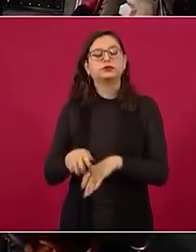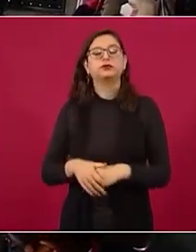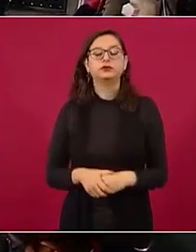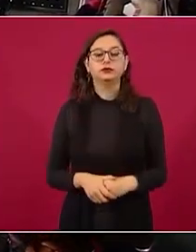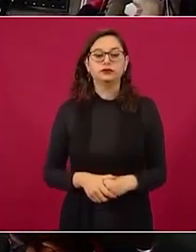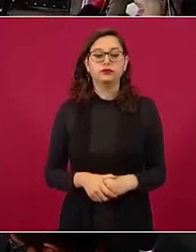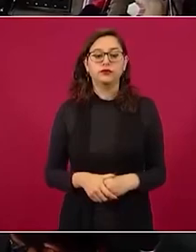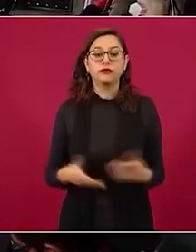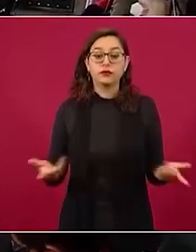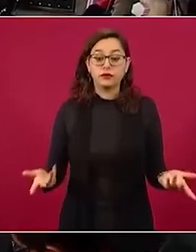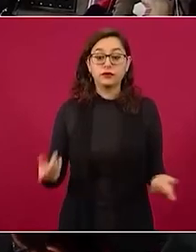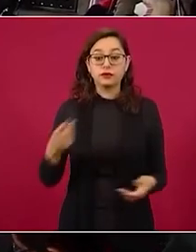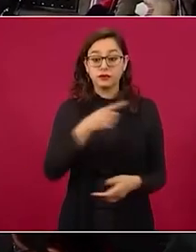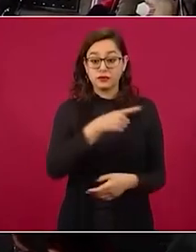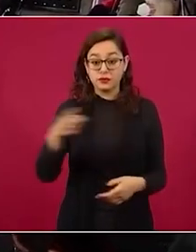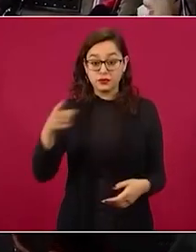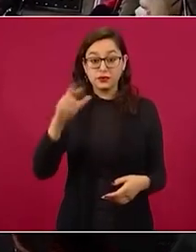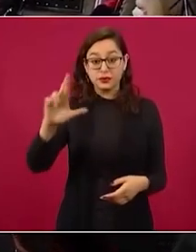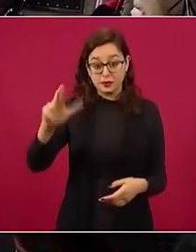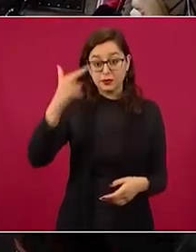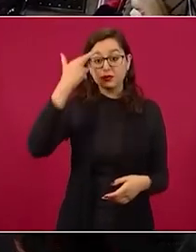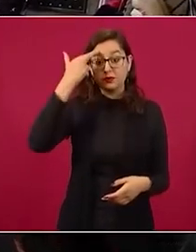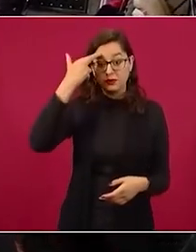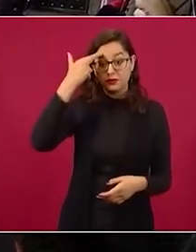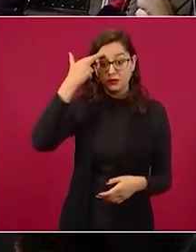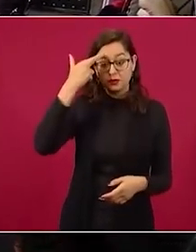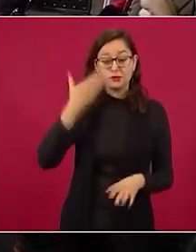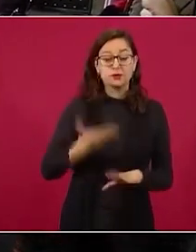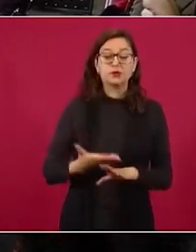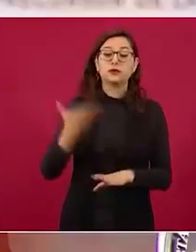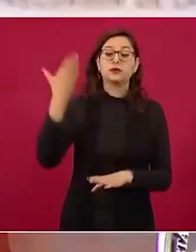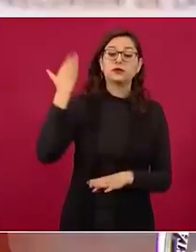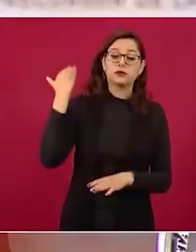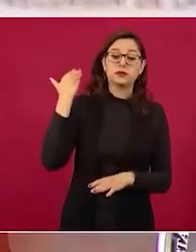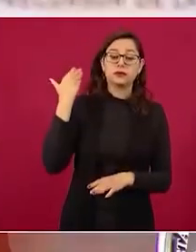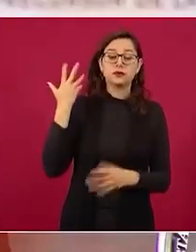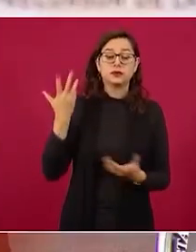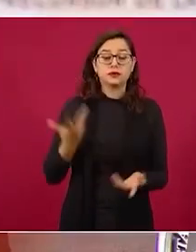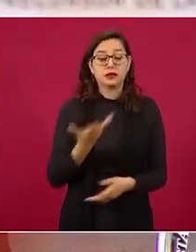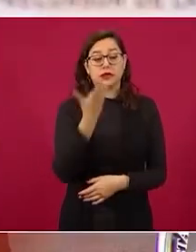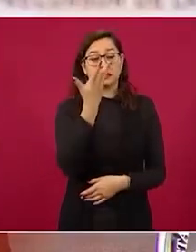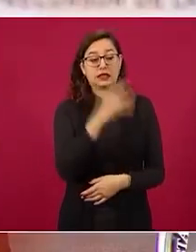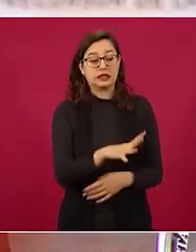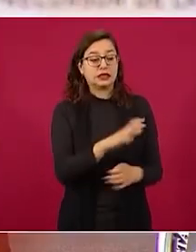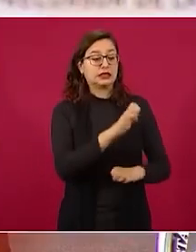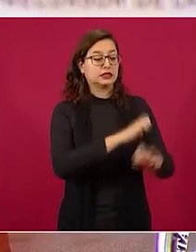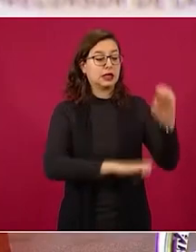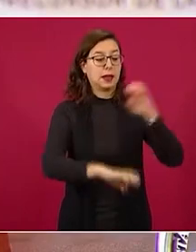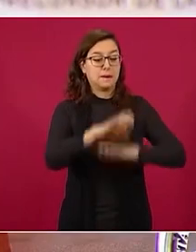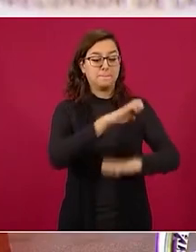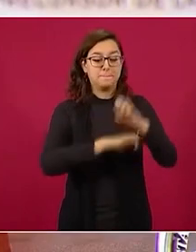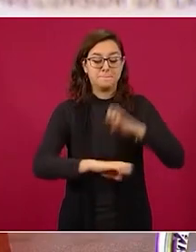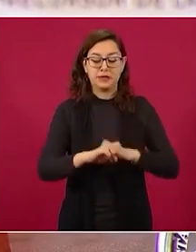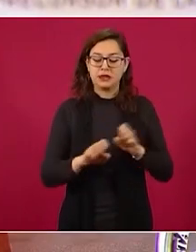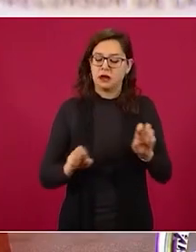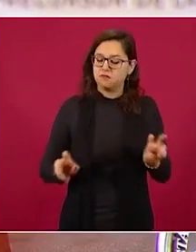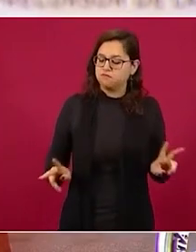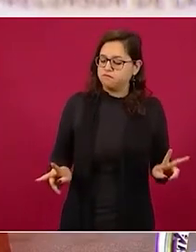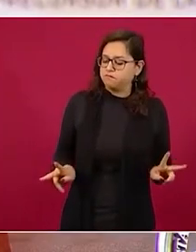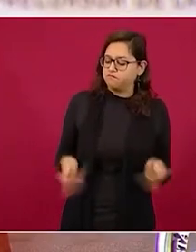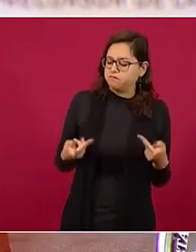10 empresas que le vendían al gobierno 100 mil millones de pesos